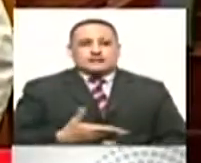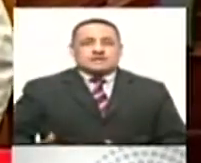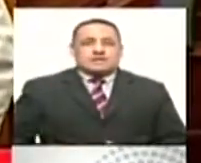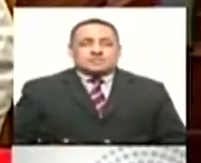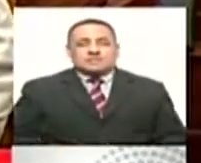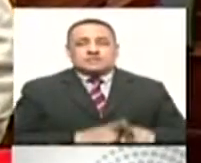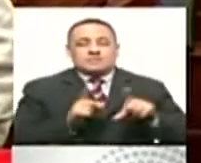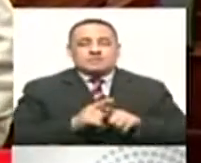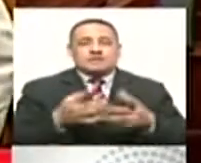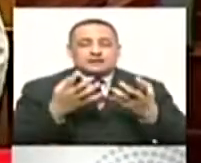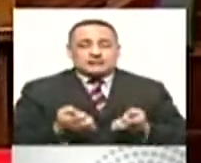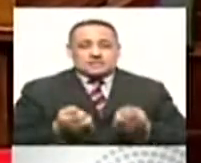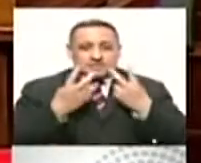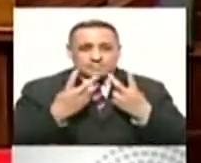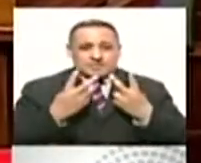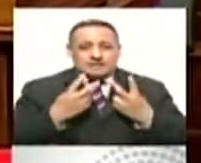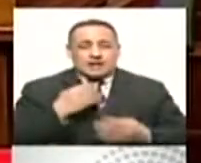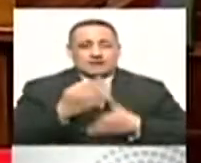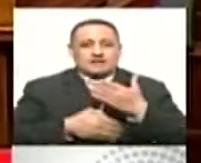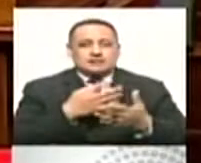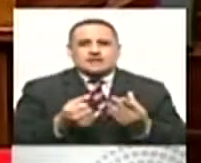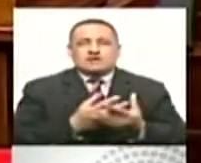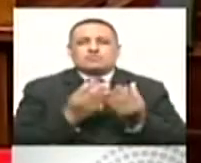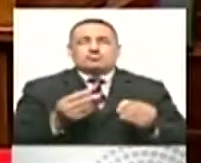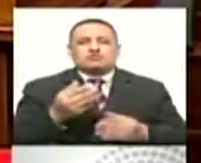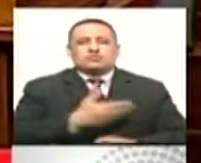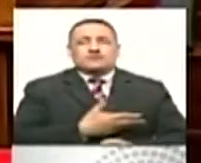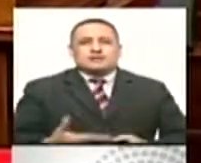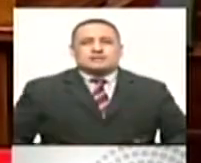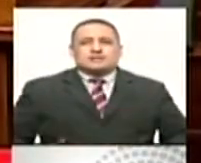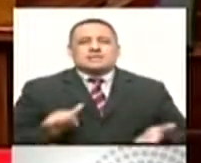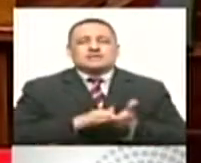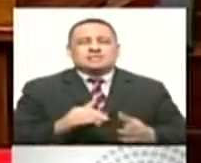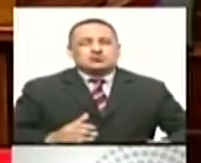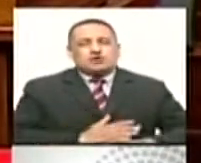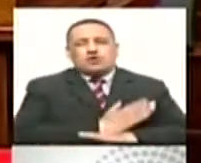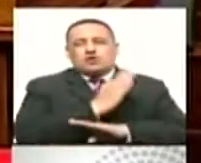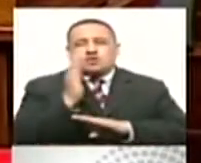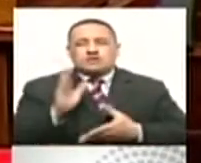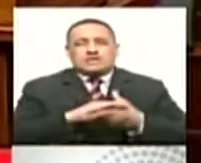12 años se pueda vacunar. En noviembre, Y en realidad... Hay que esperar hasta noviembre.